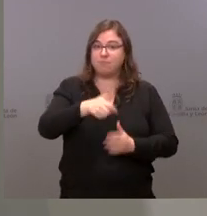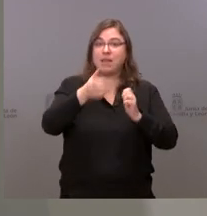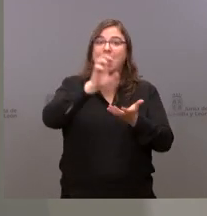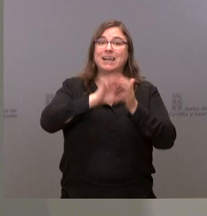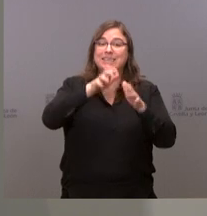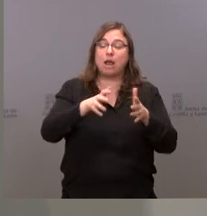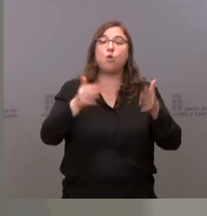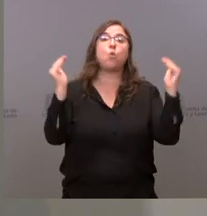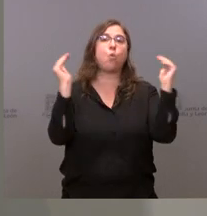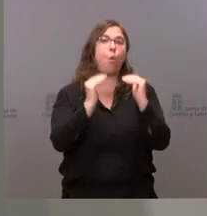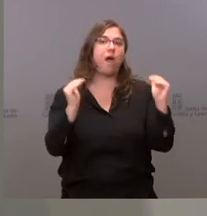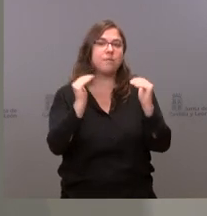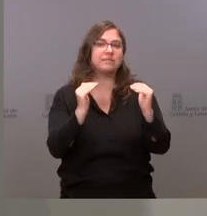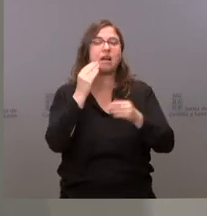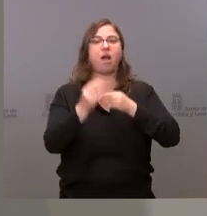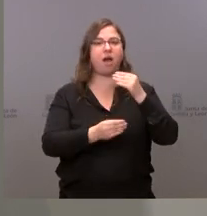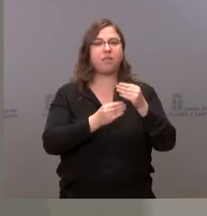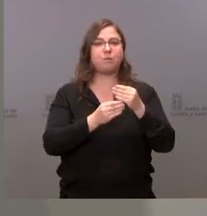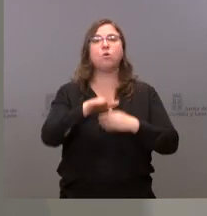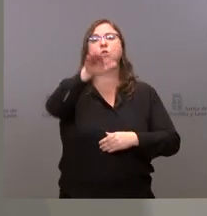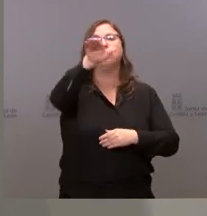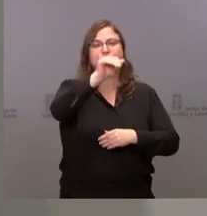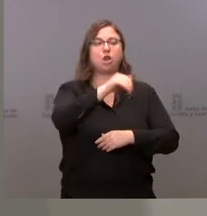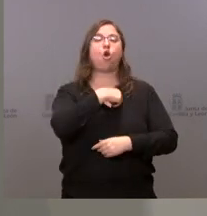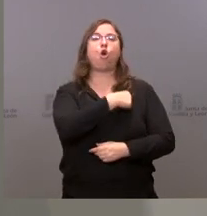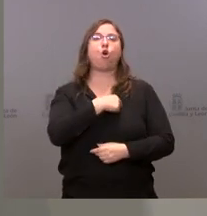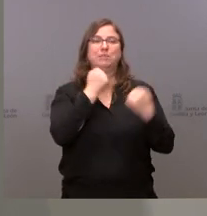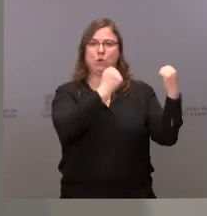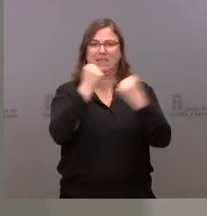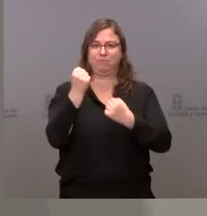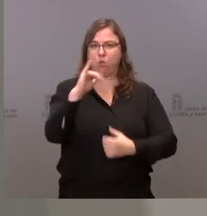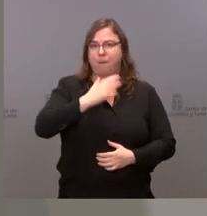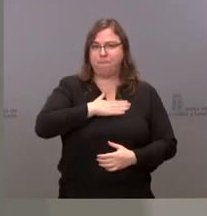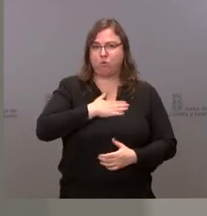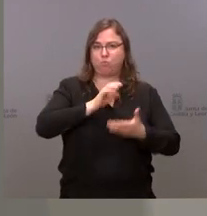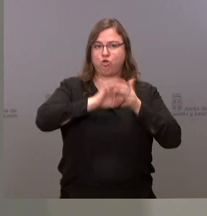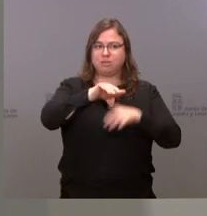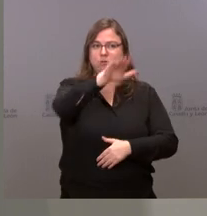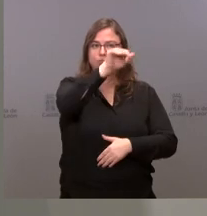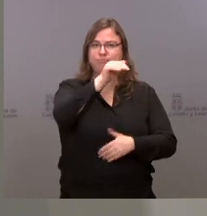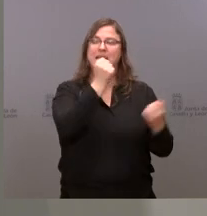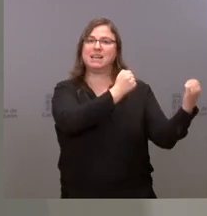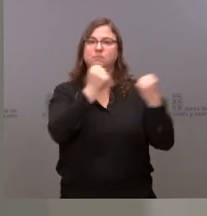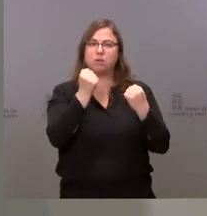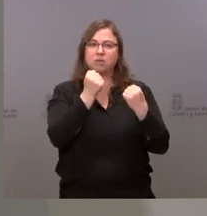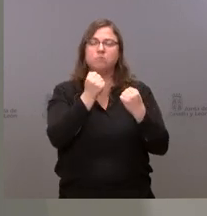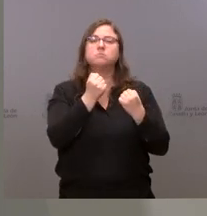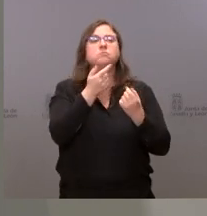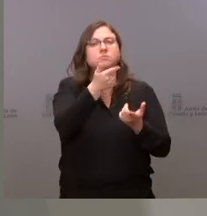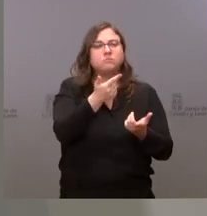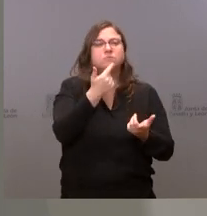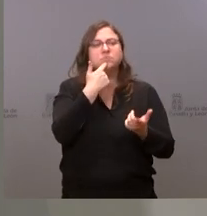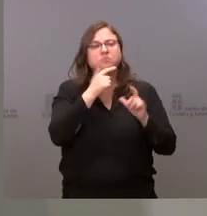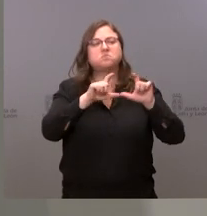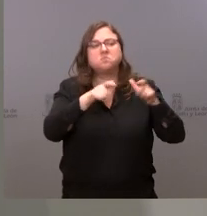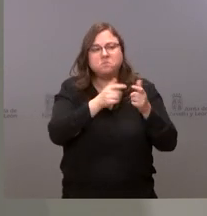jueves es convocar a esta comisión de expertos que tenemos en nuestra comunidad autónoma y, en su caso, que puedan valorar la